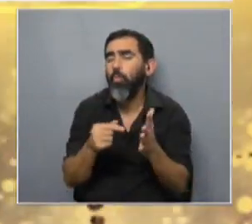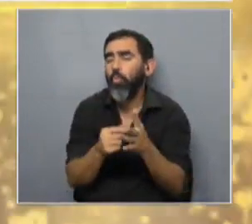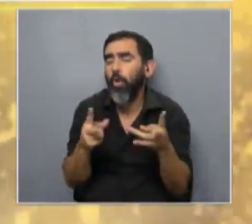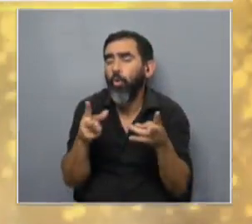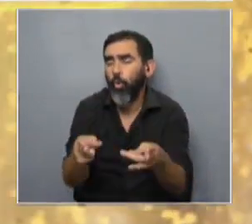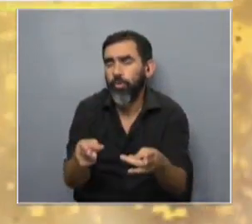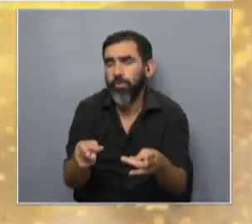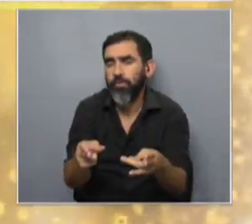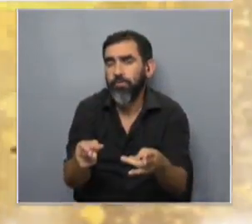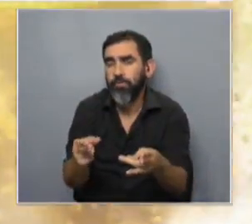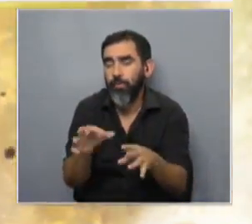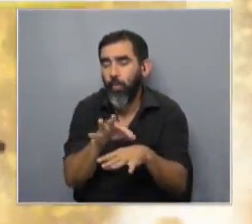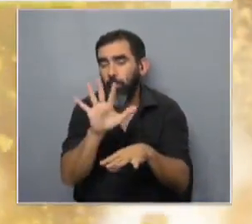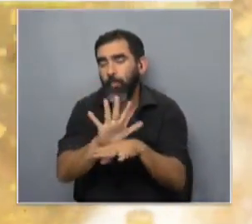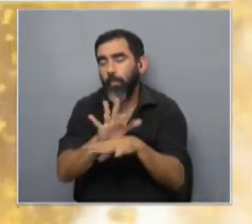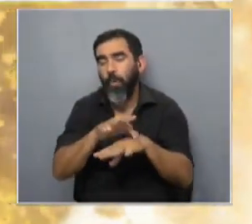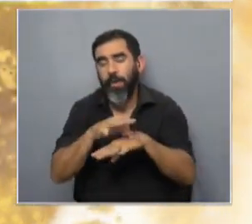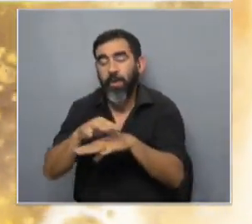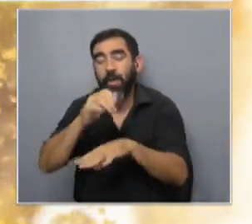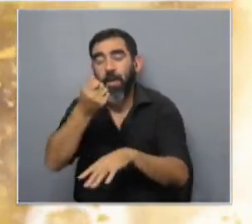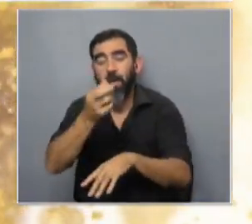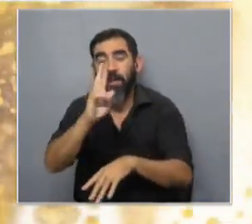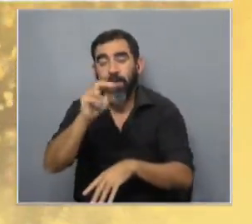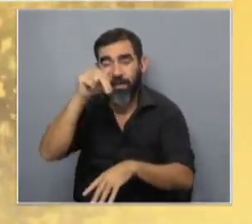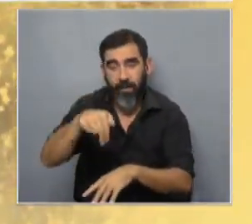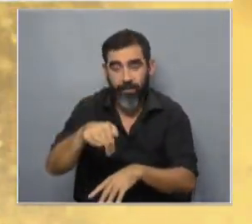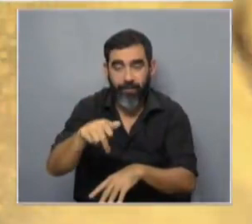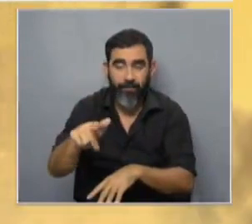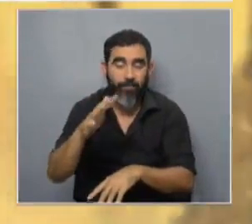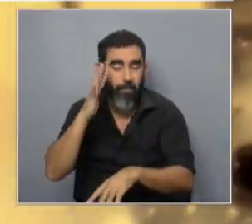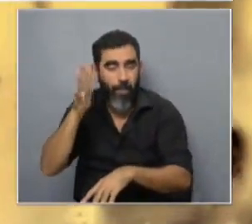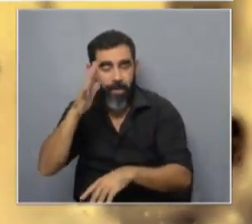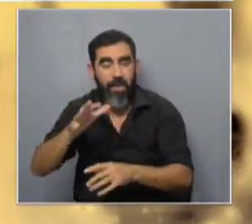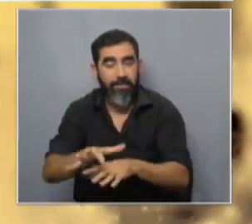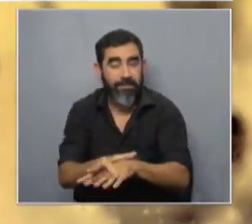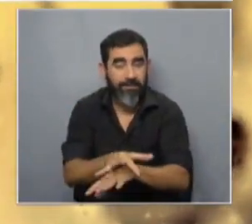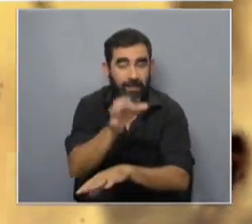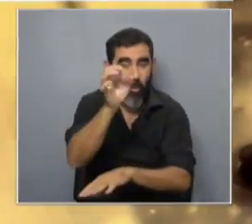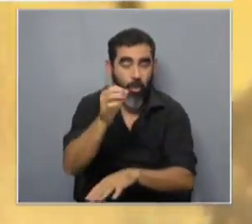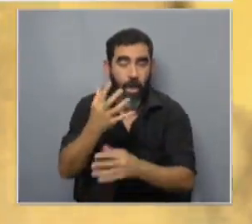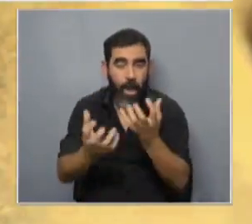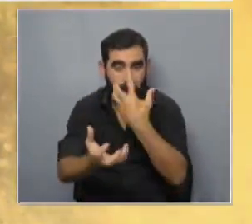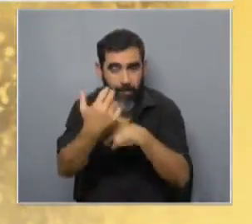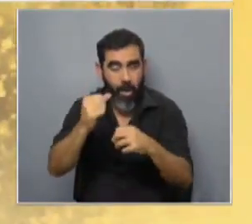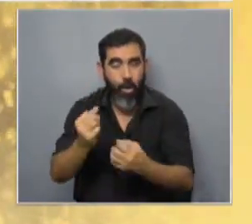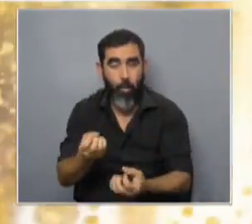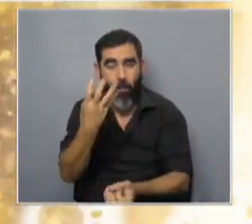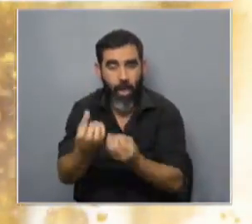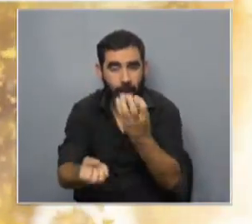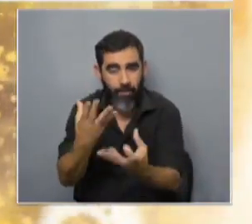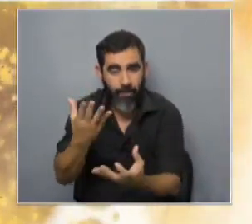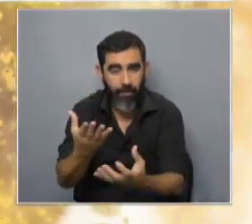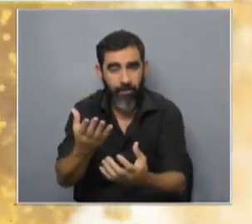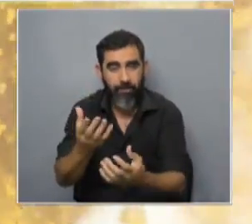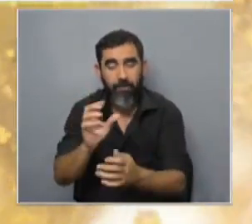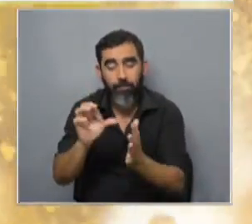que cortar, que es dándole esa guía de ARN. Eso si lo trasladamos a una célula de un animal o de una planta, le marca